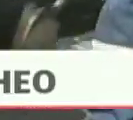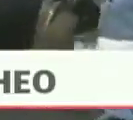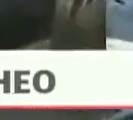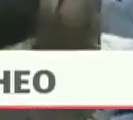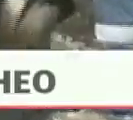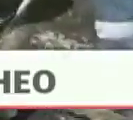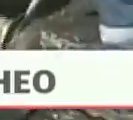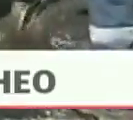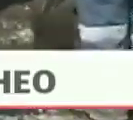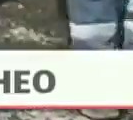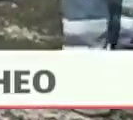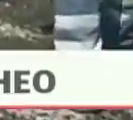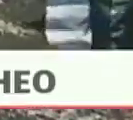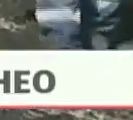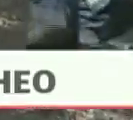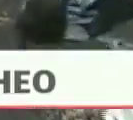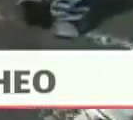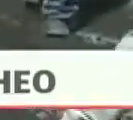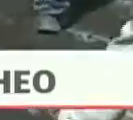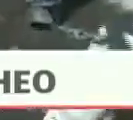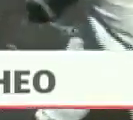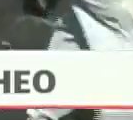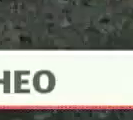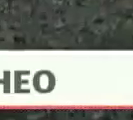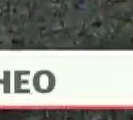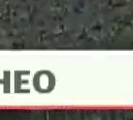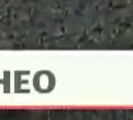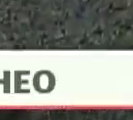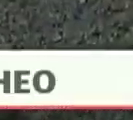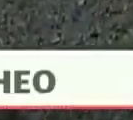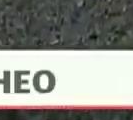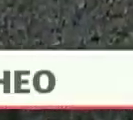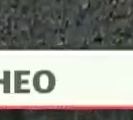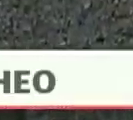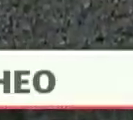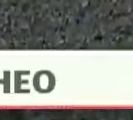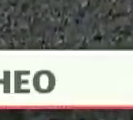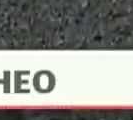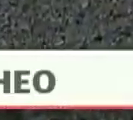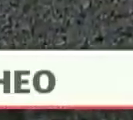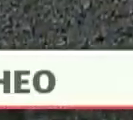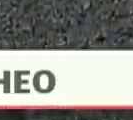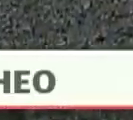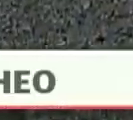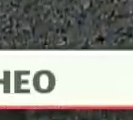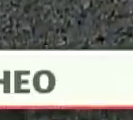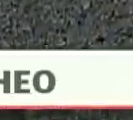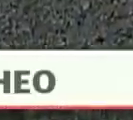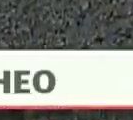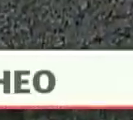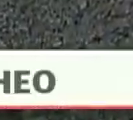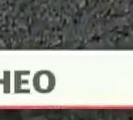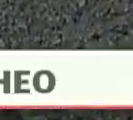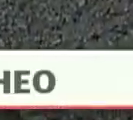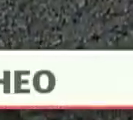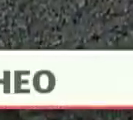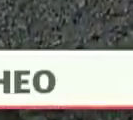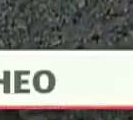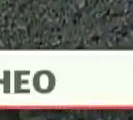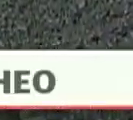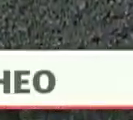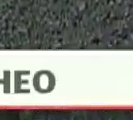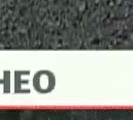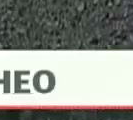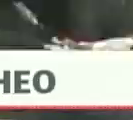presentado y todo lo que es la derecha estamos aquí agradeciendo a presidente Nicolás Maduro ese apoyo esa gran lideresa